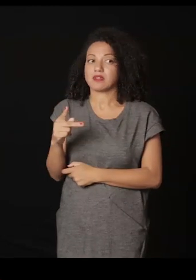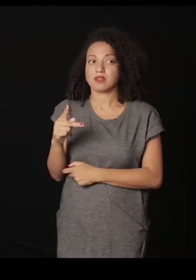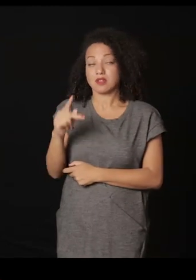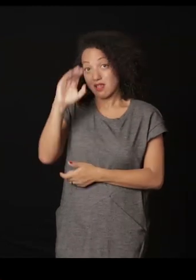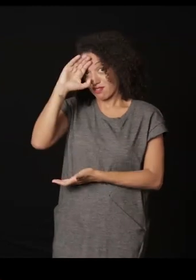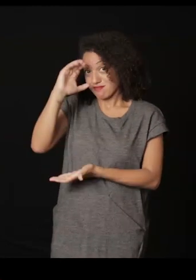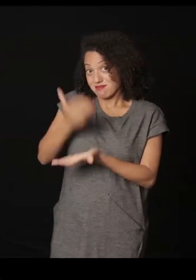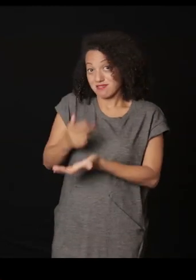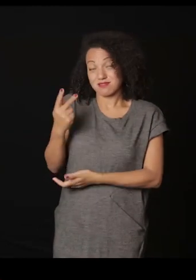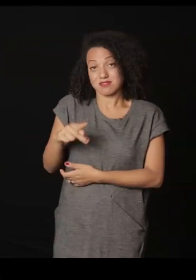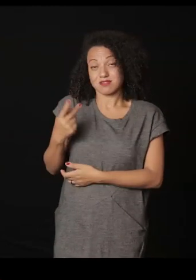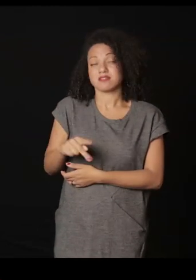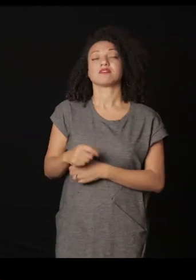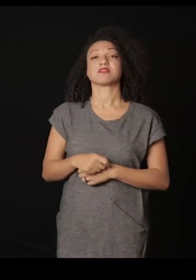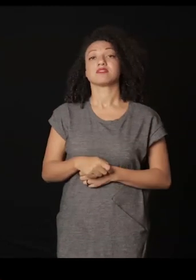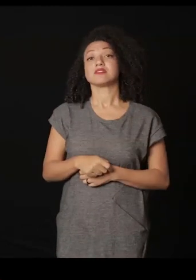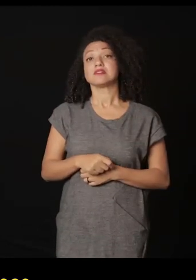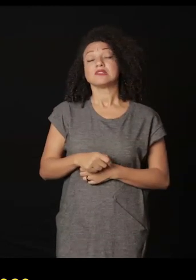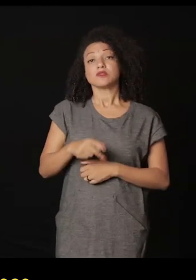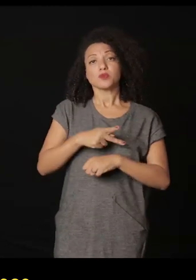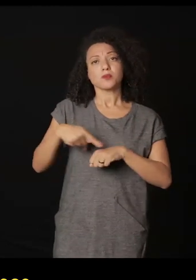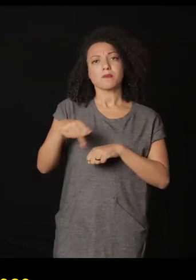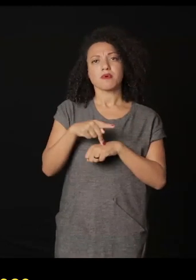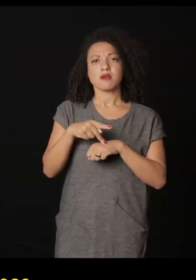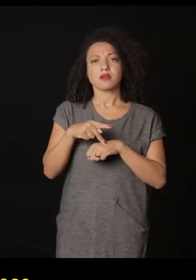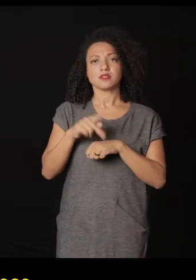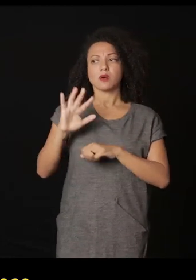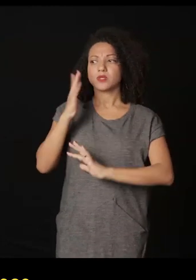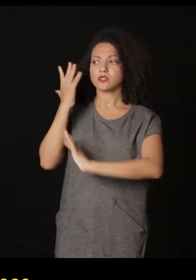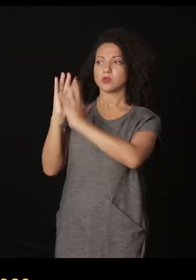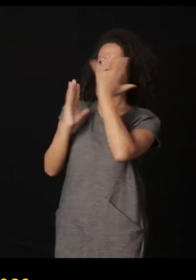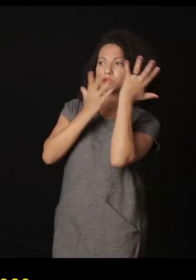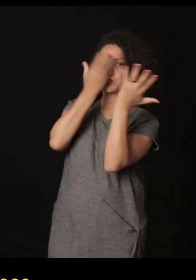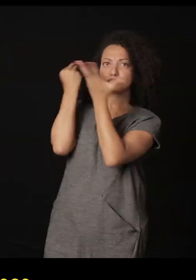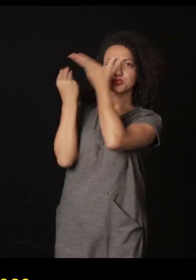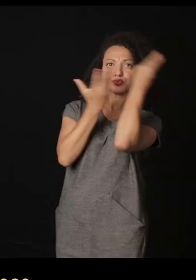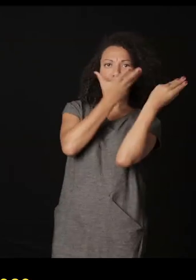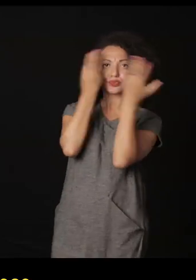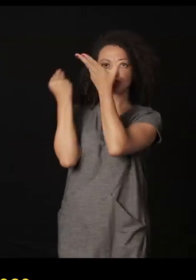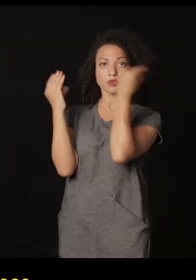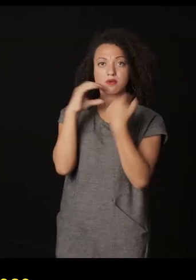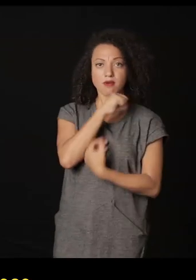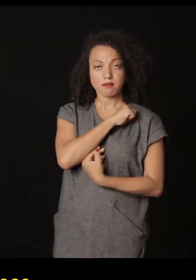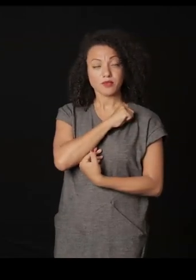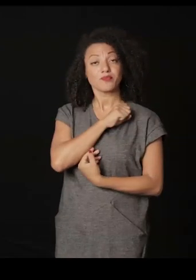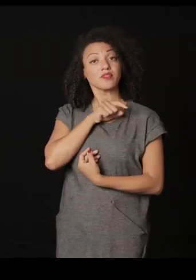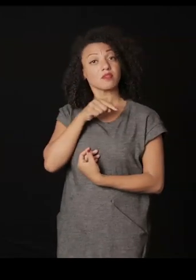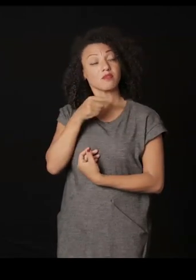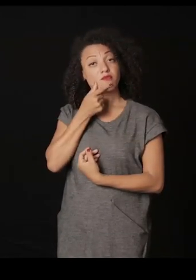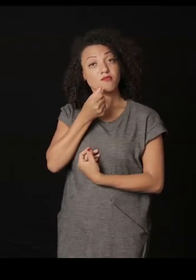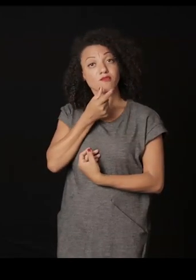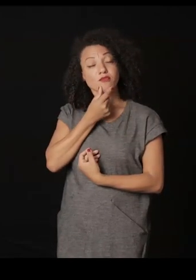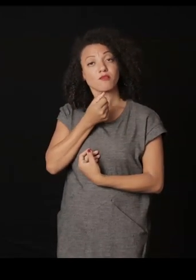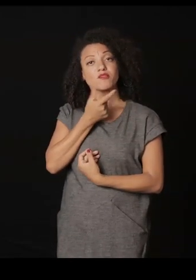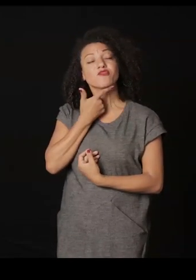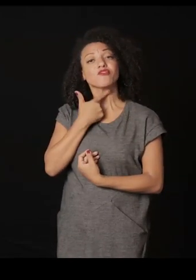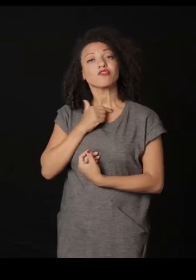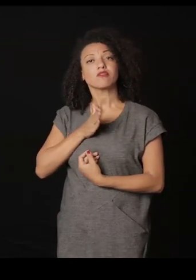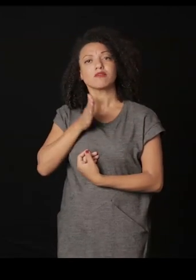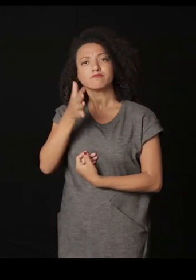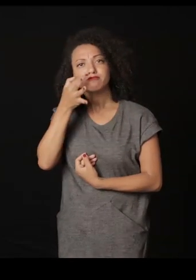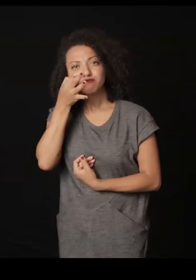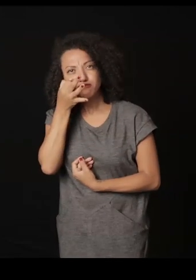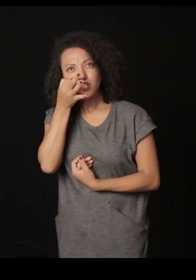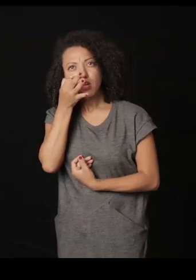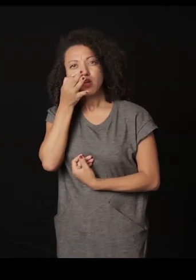que segundo seguiendo la tesis de André el Brasil es un país que se esquece muy rápido de la historia de la memoria y él quis viajar para allá para